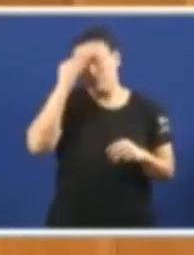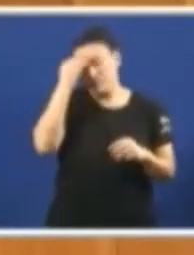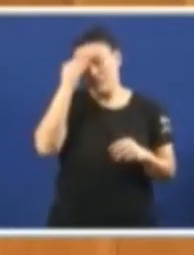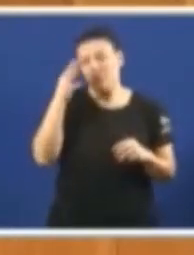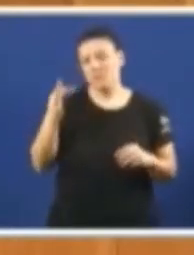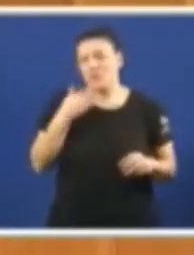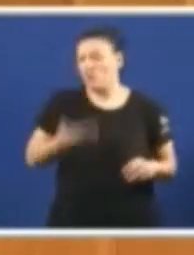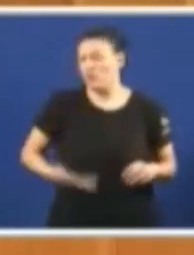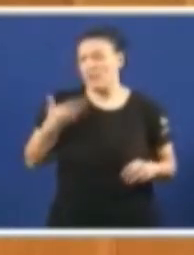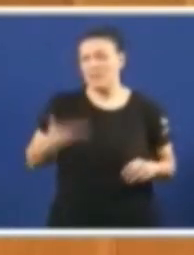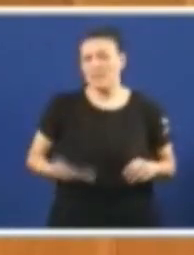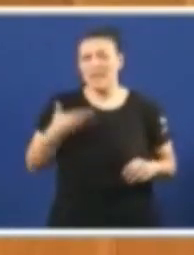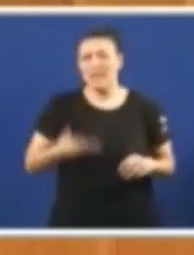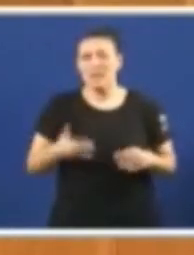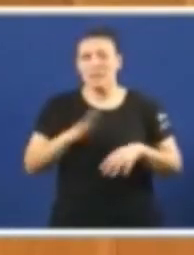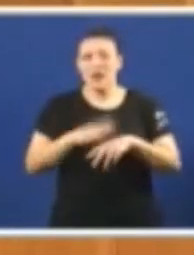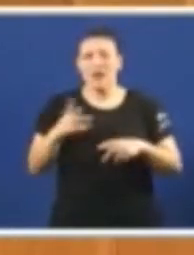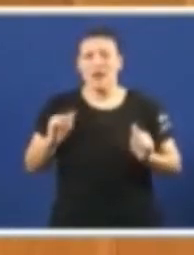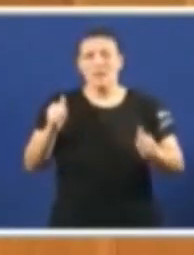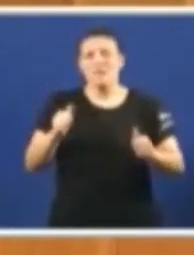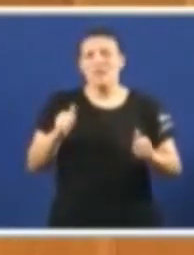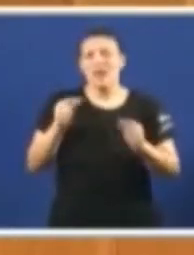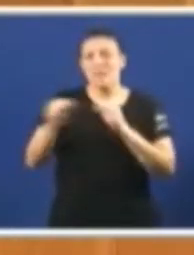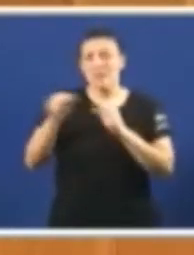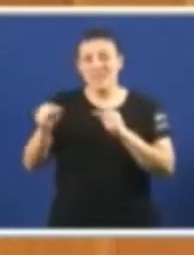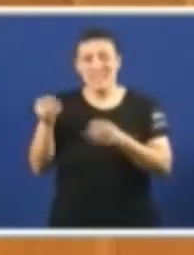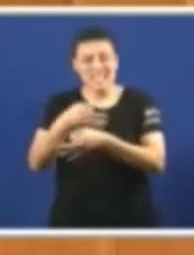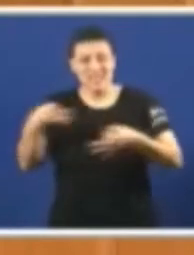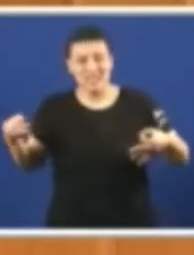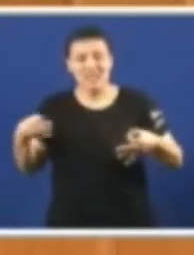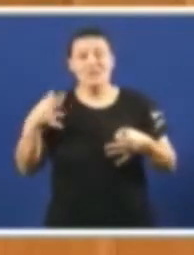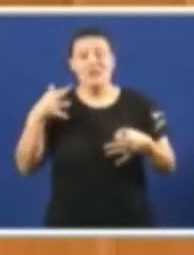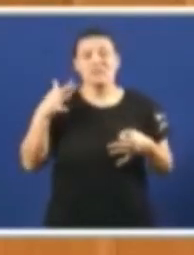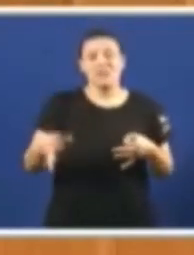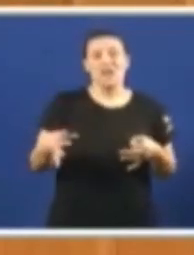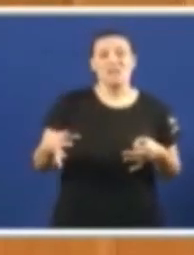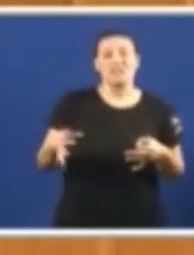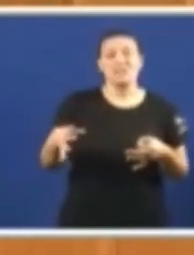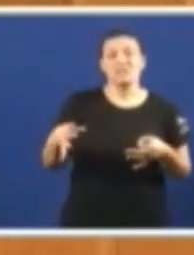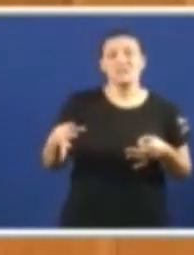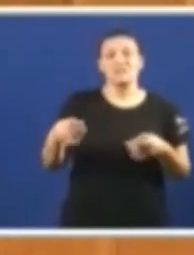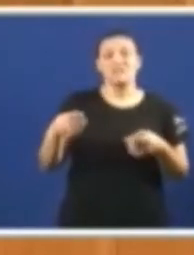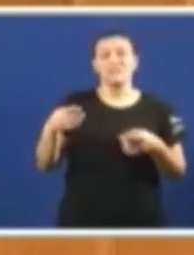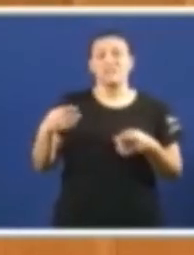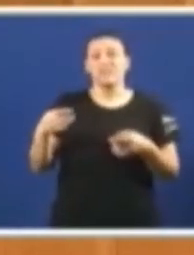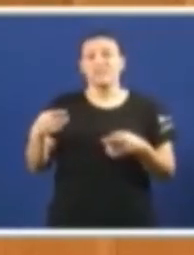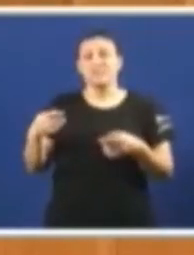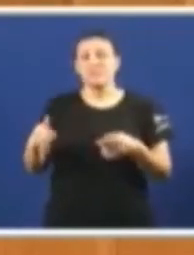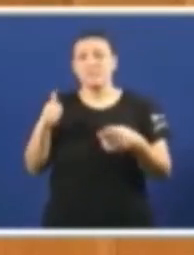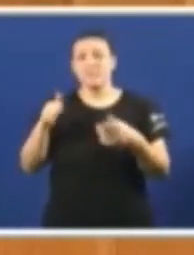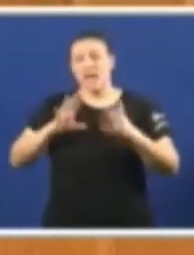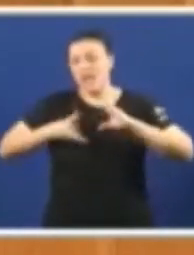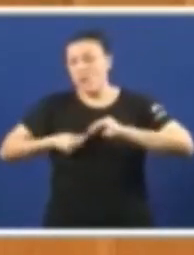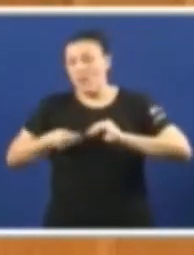que, además, é fundamental que para por en marcha medidas efectivas e medidas que realmente se